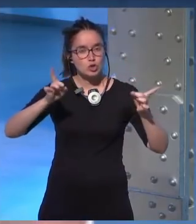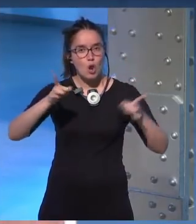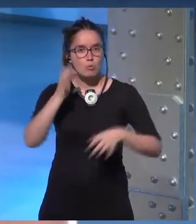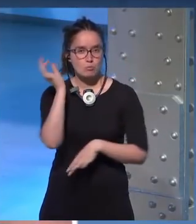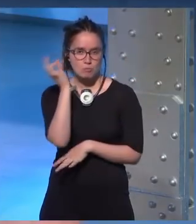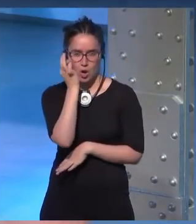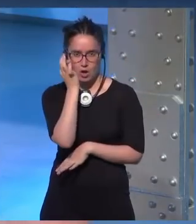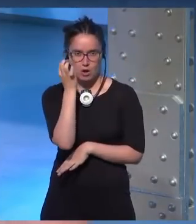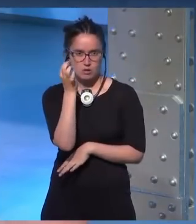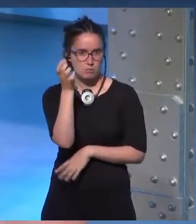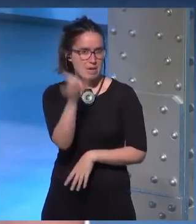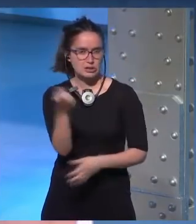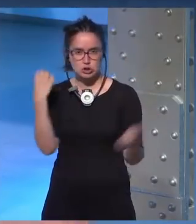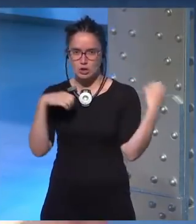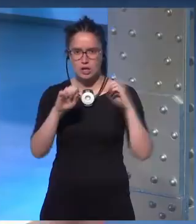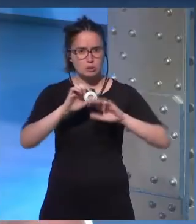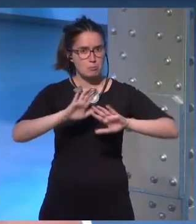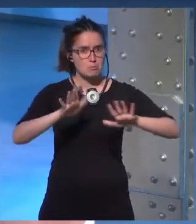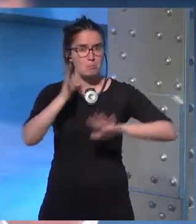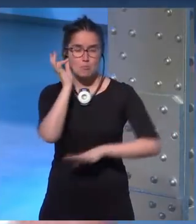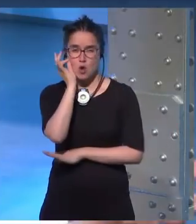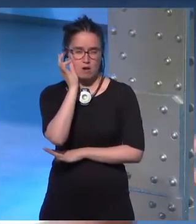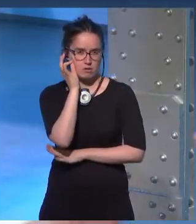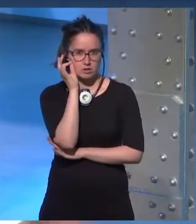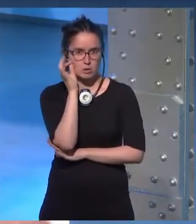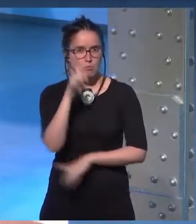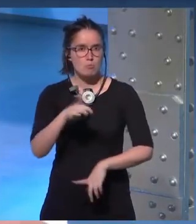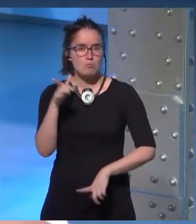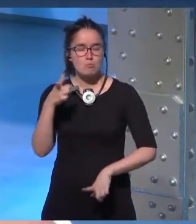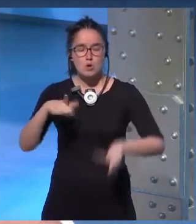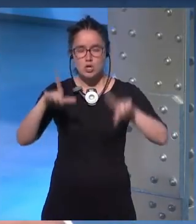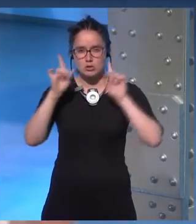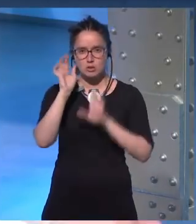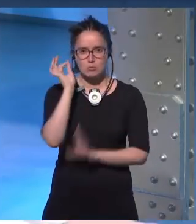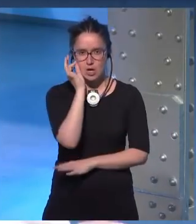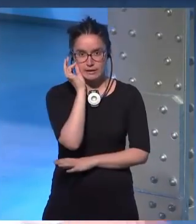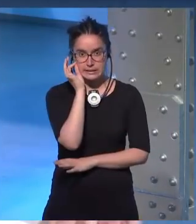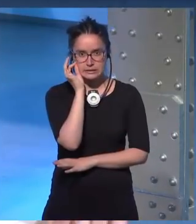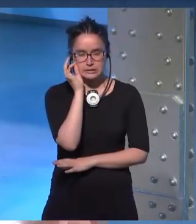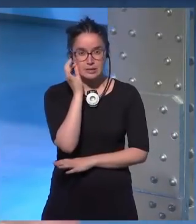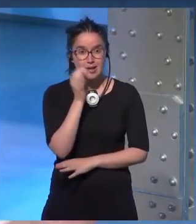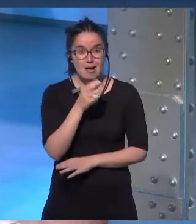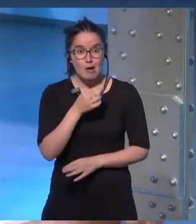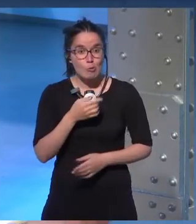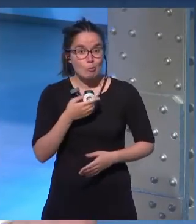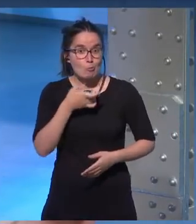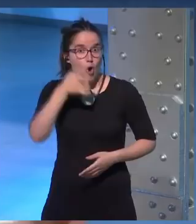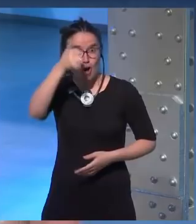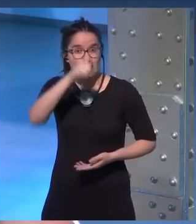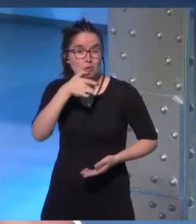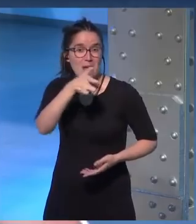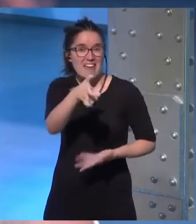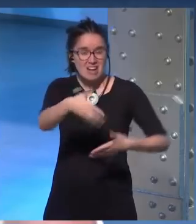femenino de personajes sólo mujeres protagonistas y en el que no haya ni mención a los hombres